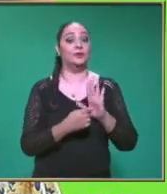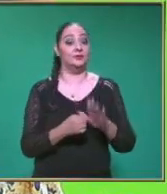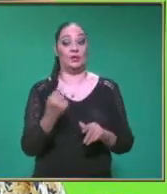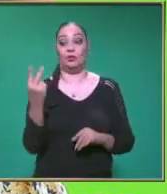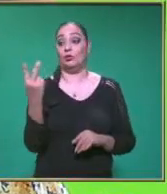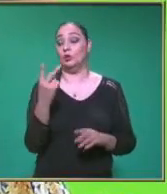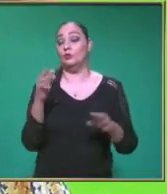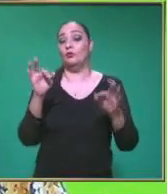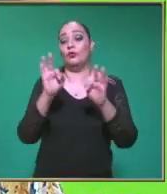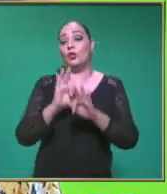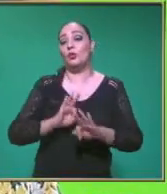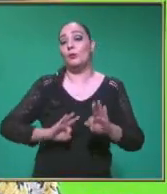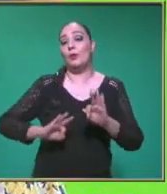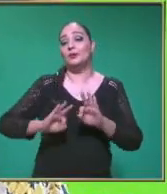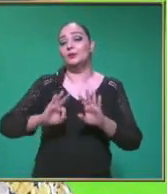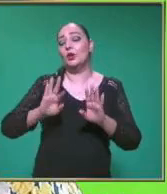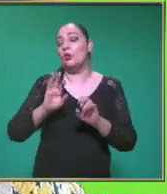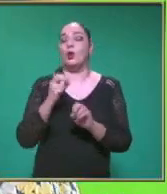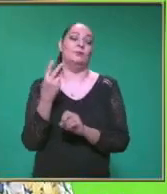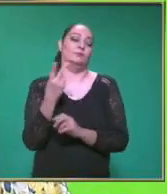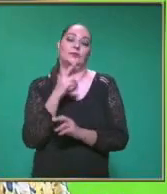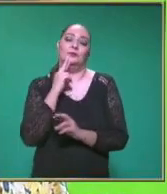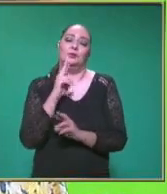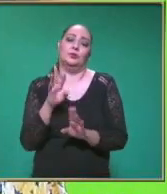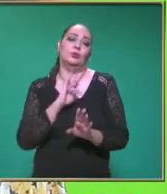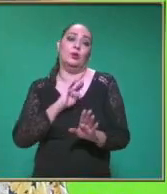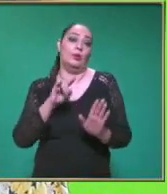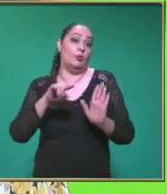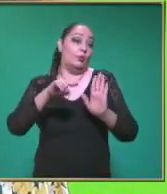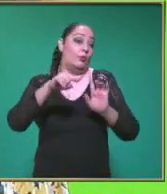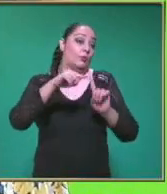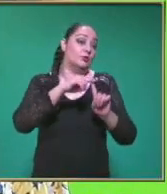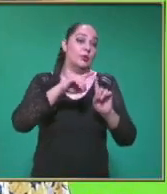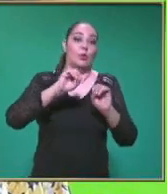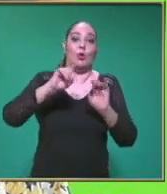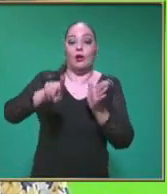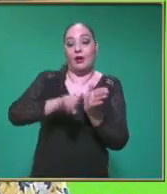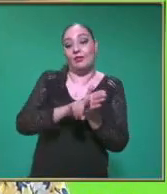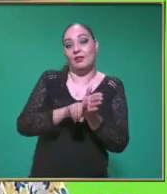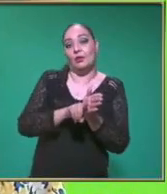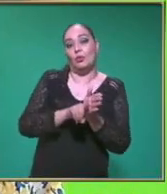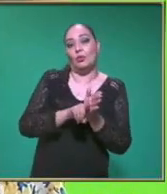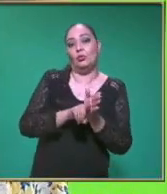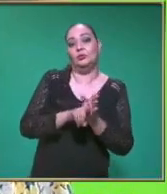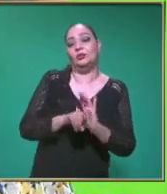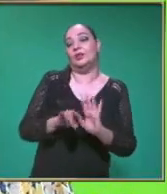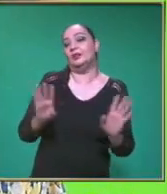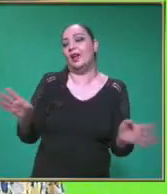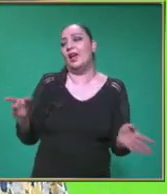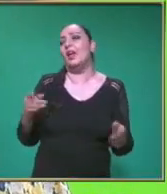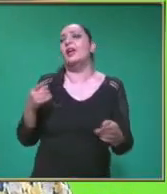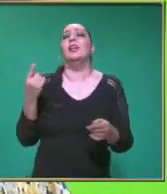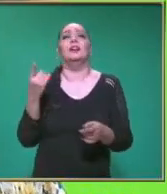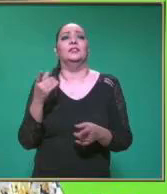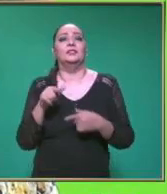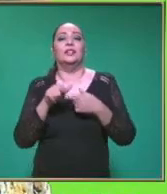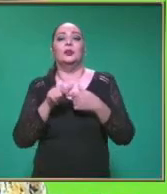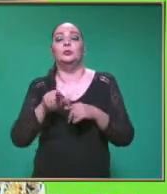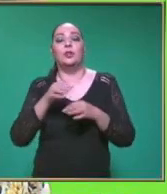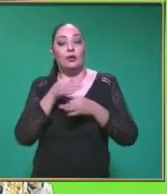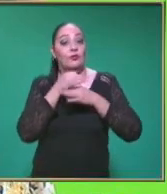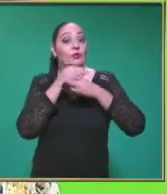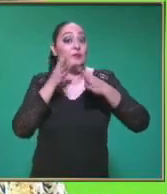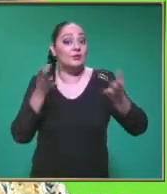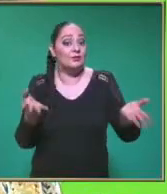formas O los dos resultados Pueden ser positivos O pueden ser negativos Entonces ¿Qué continuamos De la información?